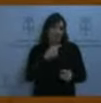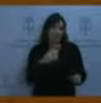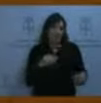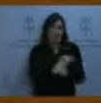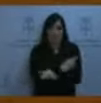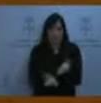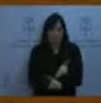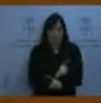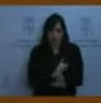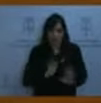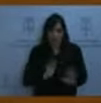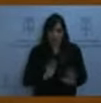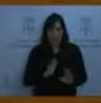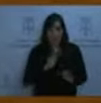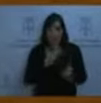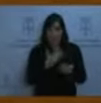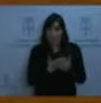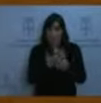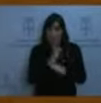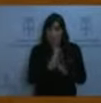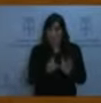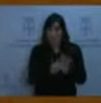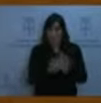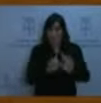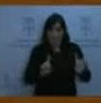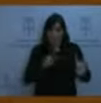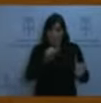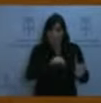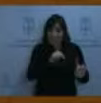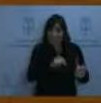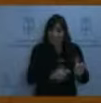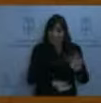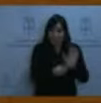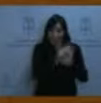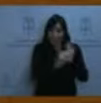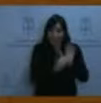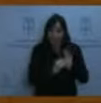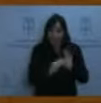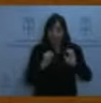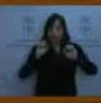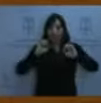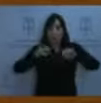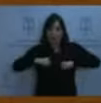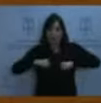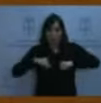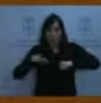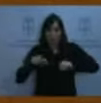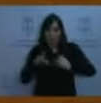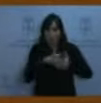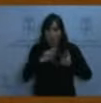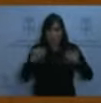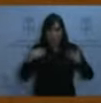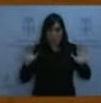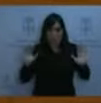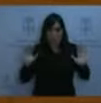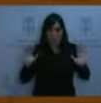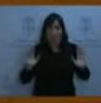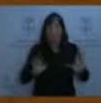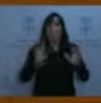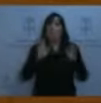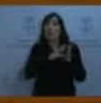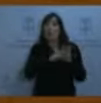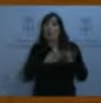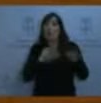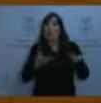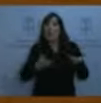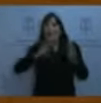cuestionamiento del concierto económico vasco, sino del cálculo que actualmente se ha hecho en